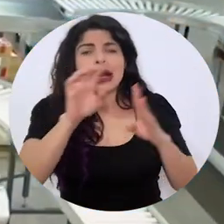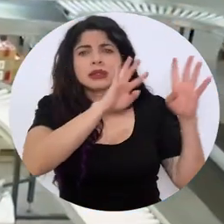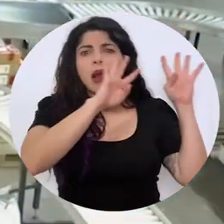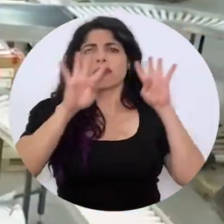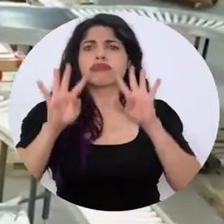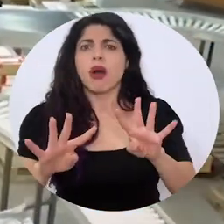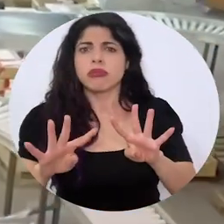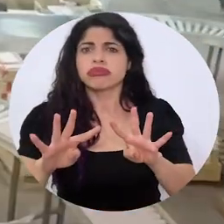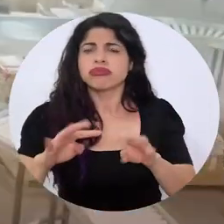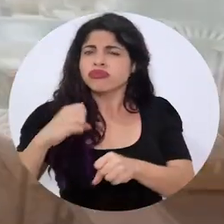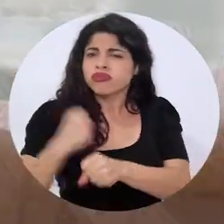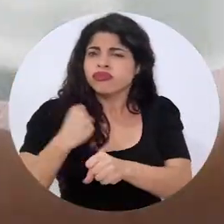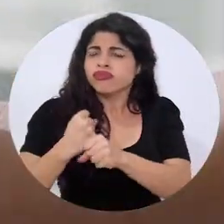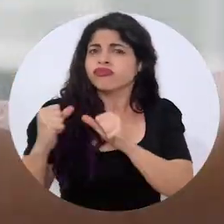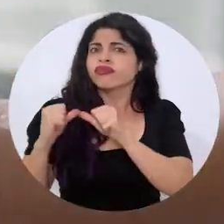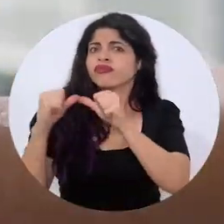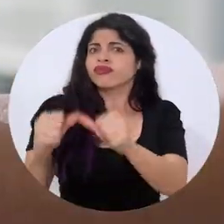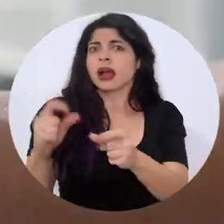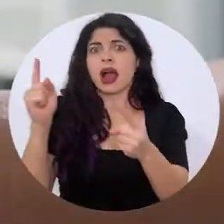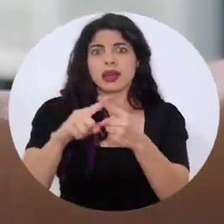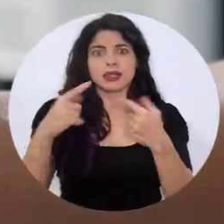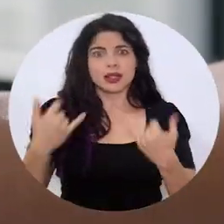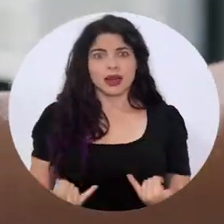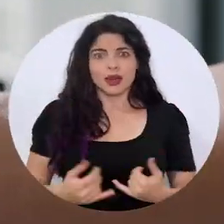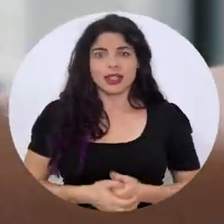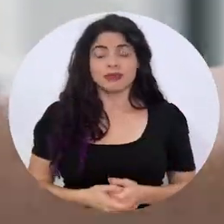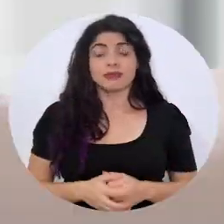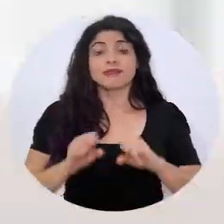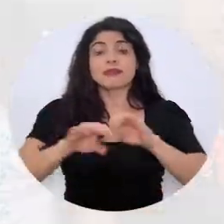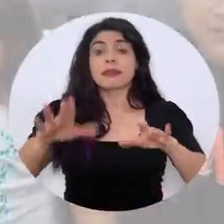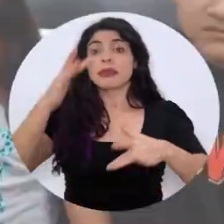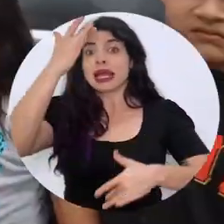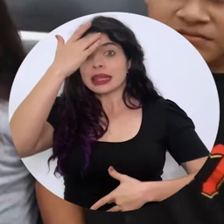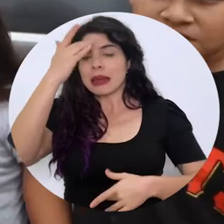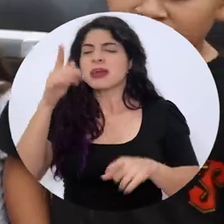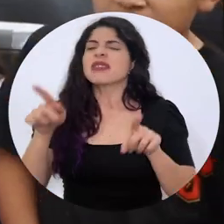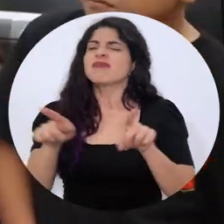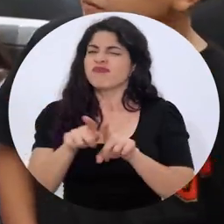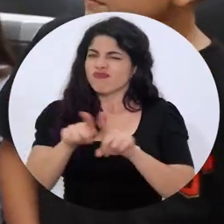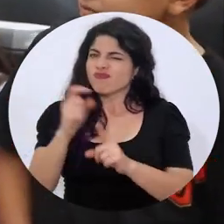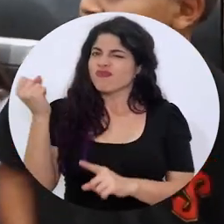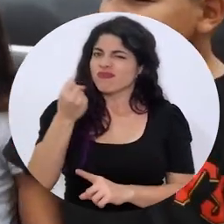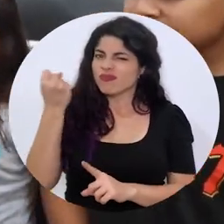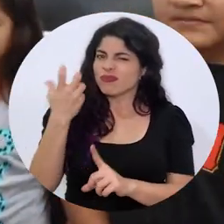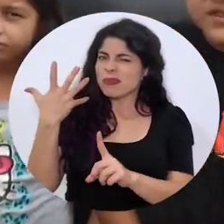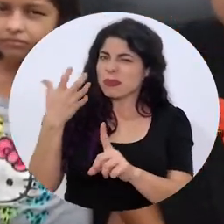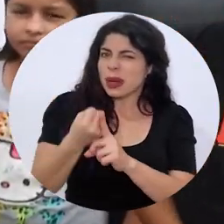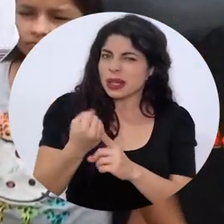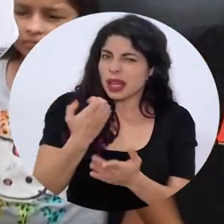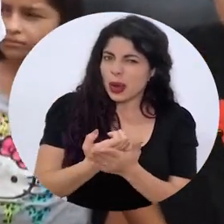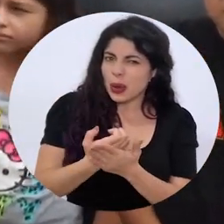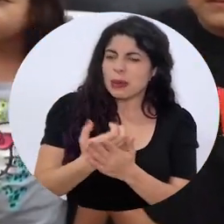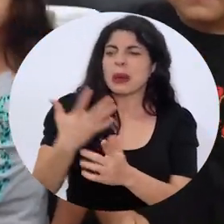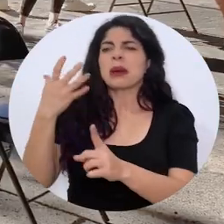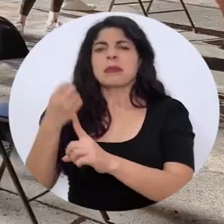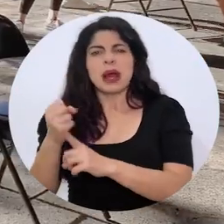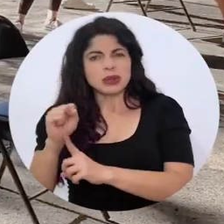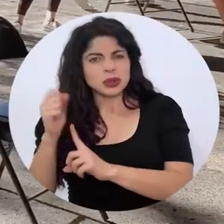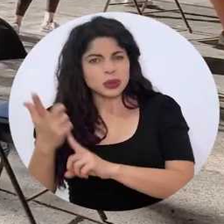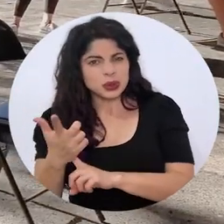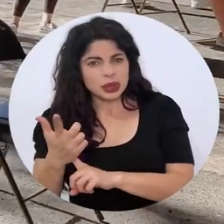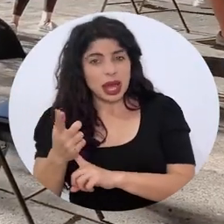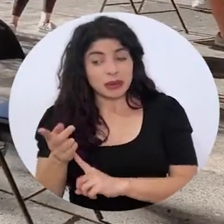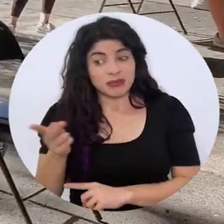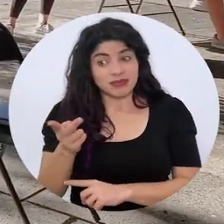emergencia dieron un paso al frente y lo siguen haciendo hasta hoy. La pandemia también ha tenido serias implicaciones económicas y